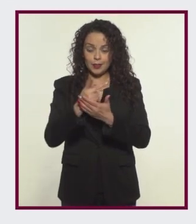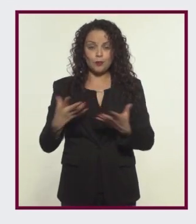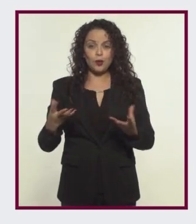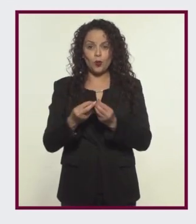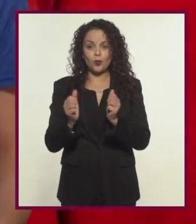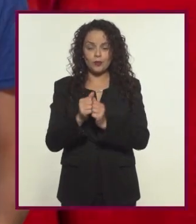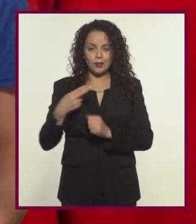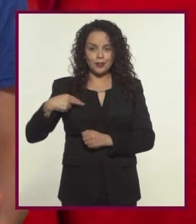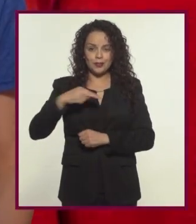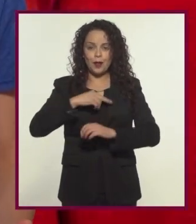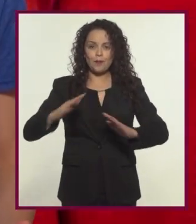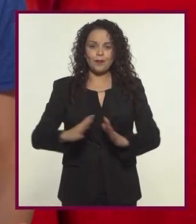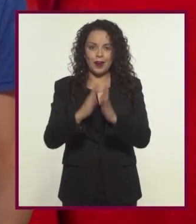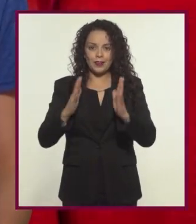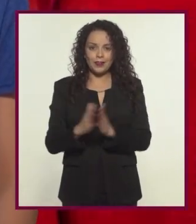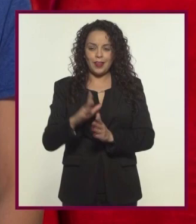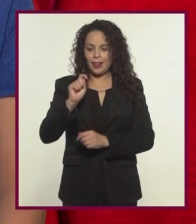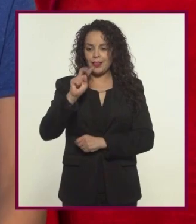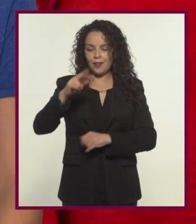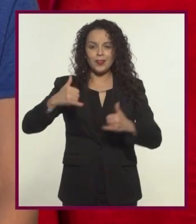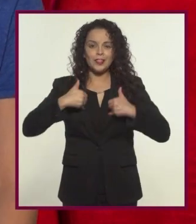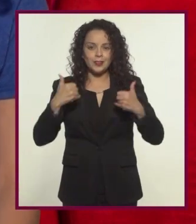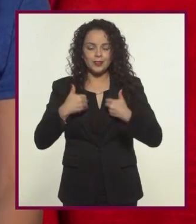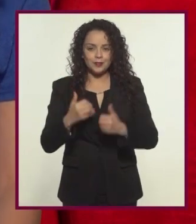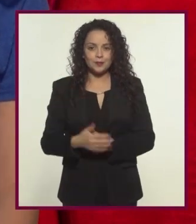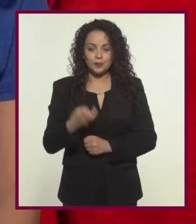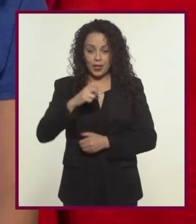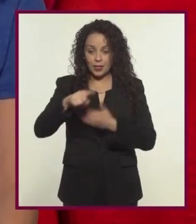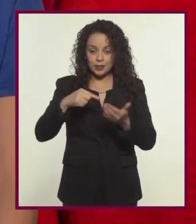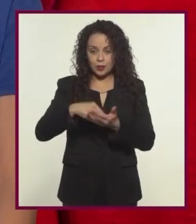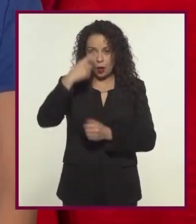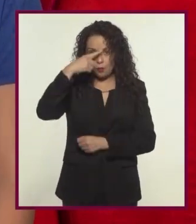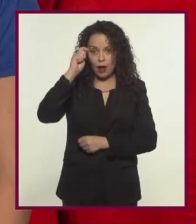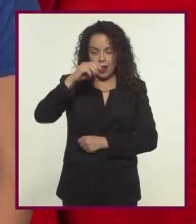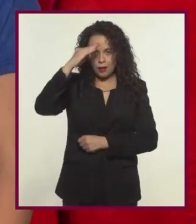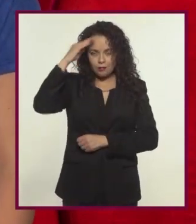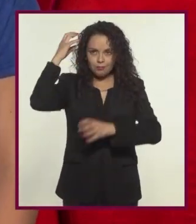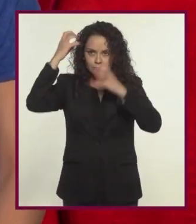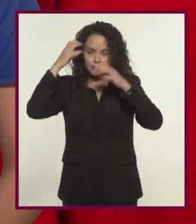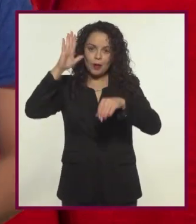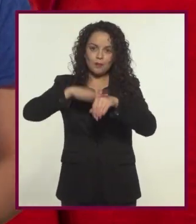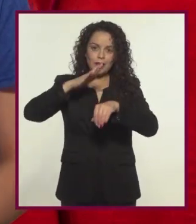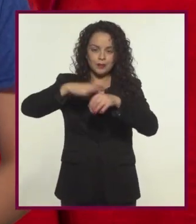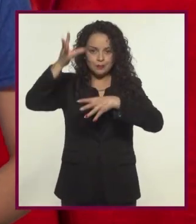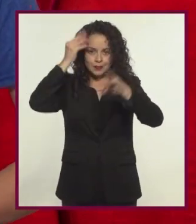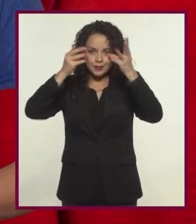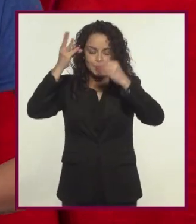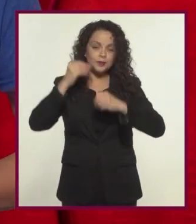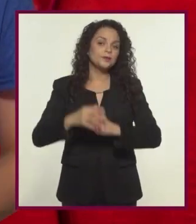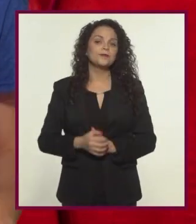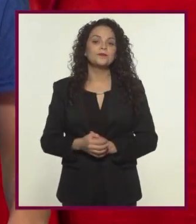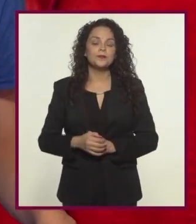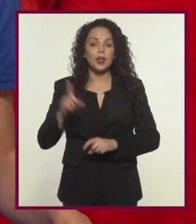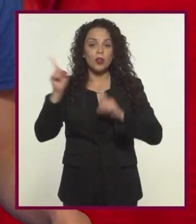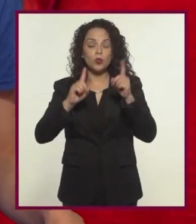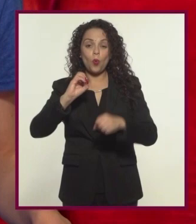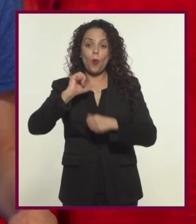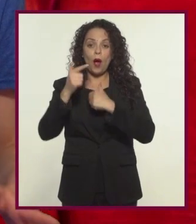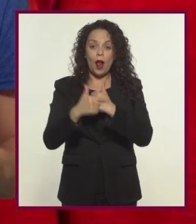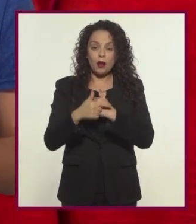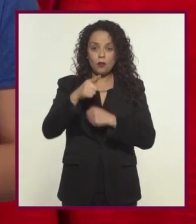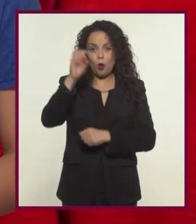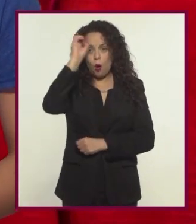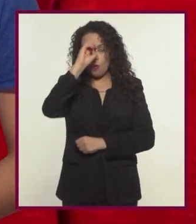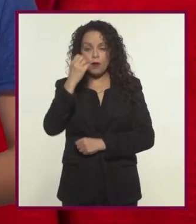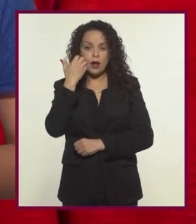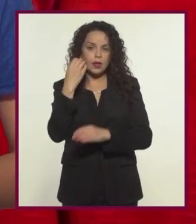Haz este programa con nosotros Participa con Jóvenes en TV Un espacio de reflexión y construcción de conocimiento